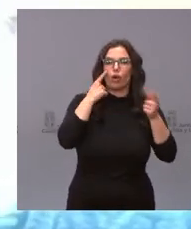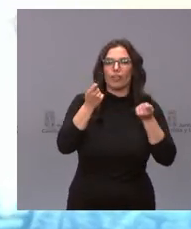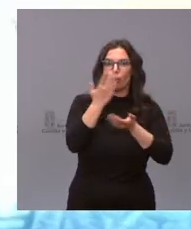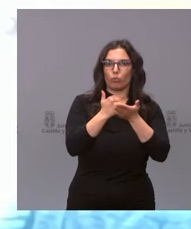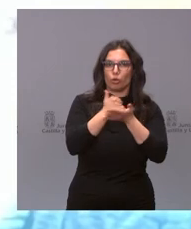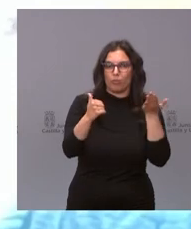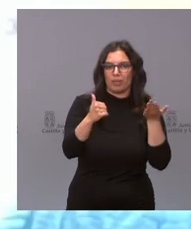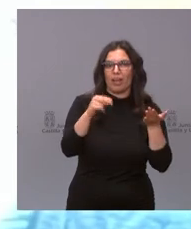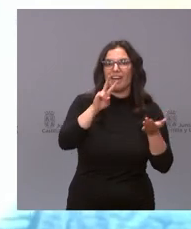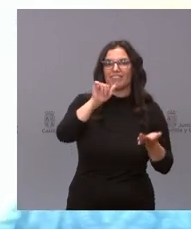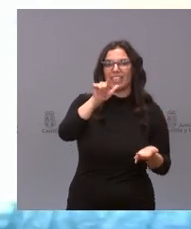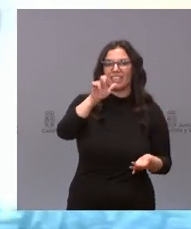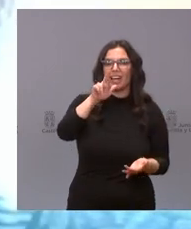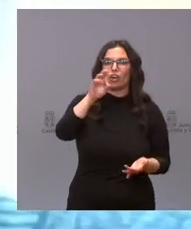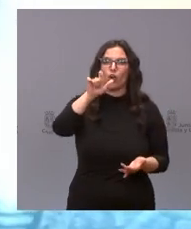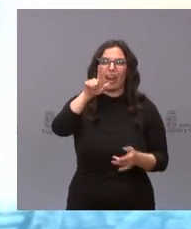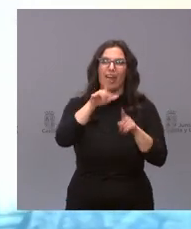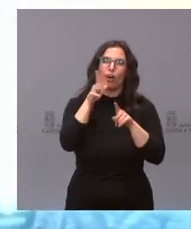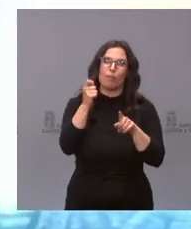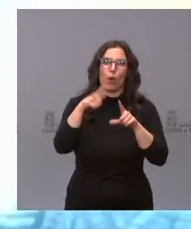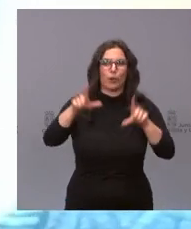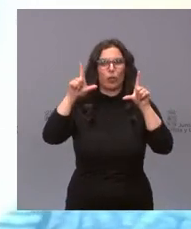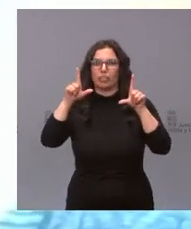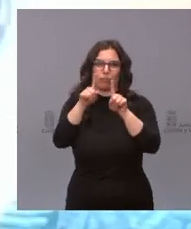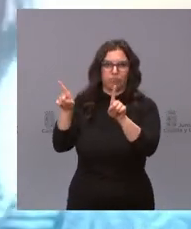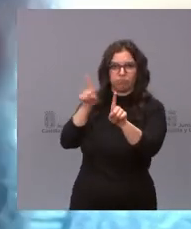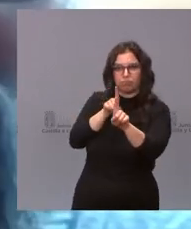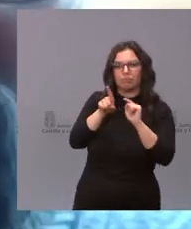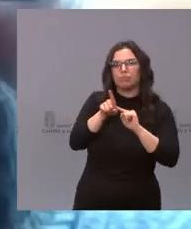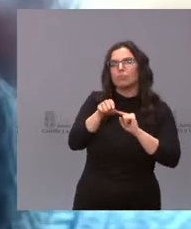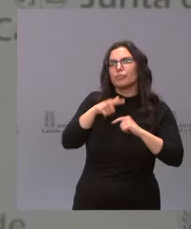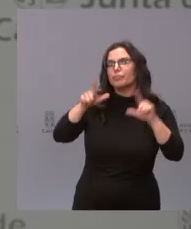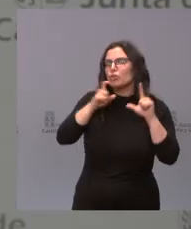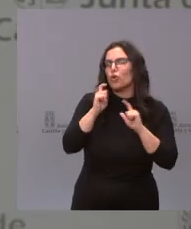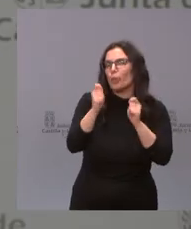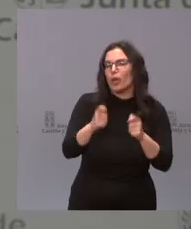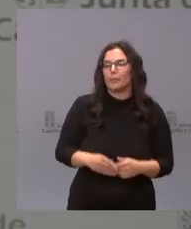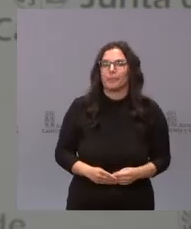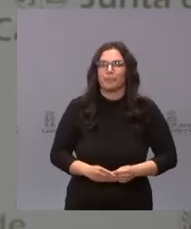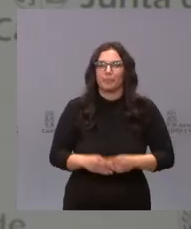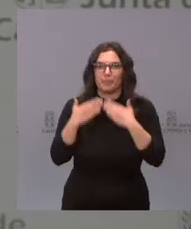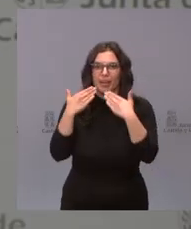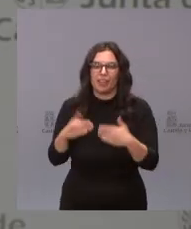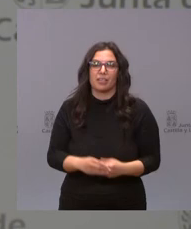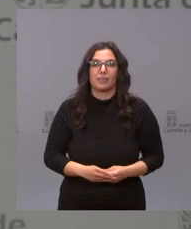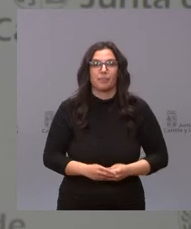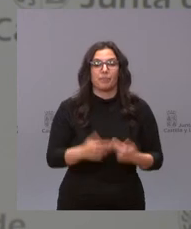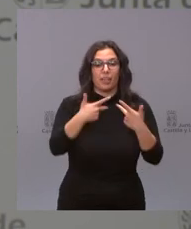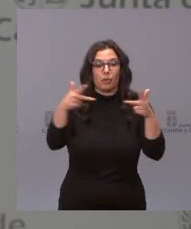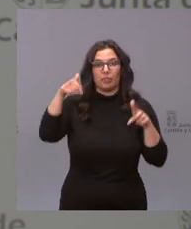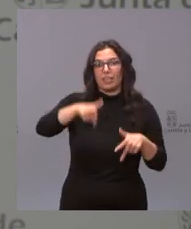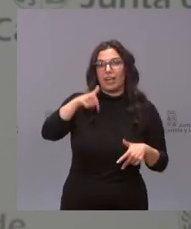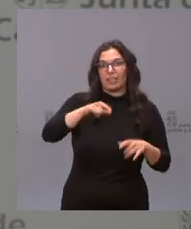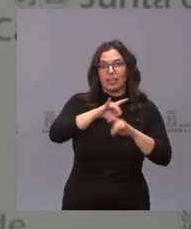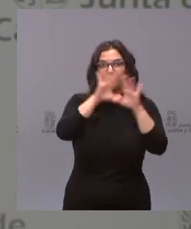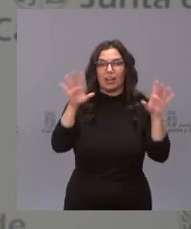pues está regada a un papel en segundo plano en segundo término muchas gracias bueno si algo ha quedado claro de esta rueda de prensa es que aquí